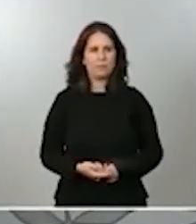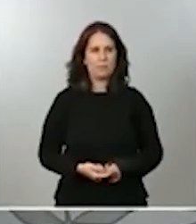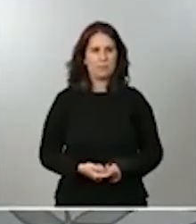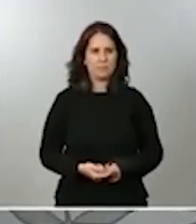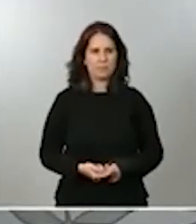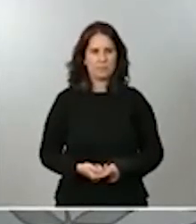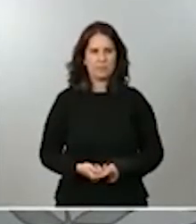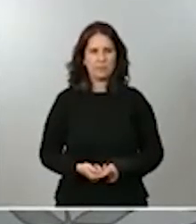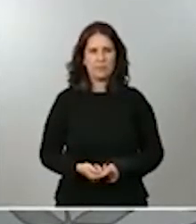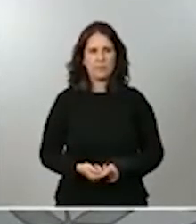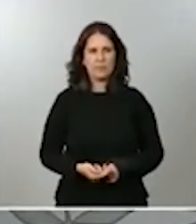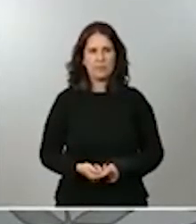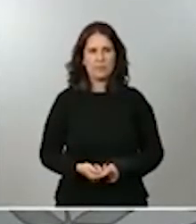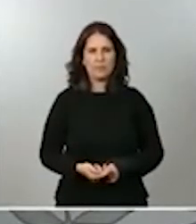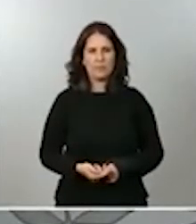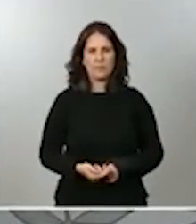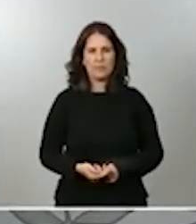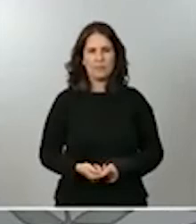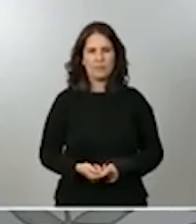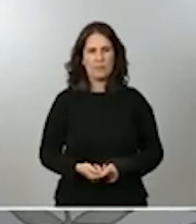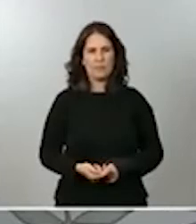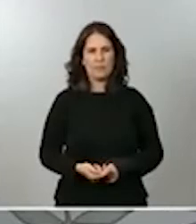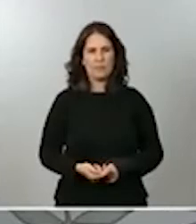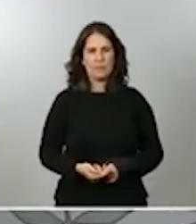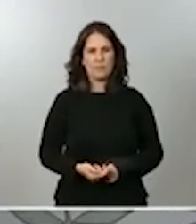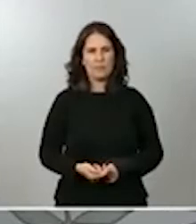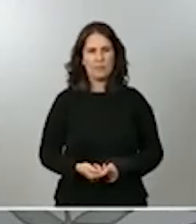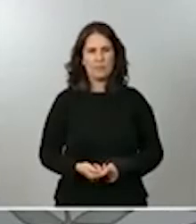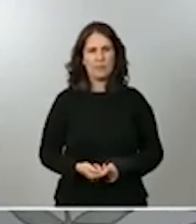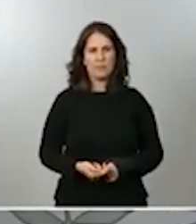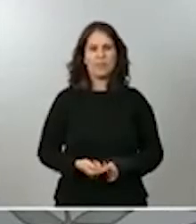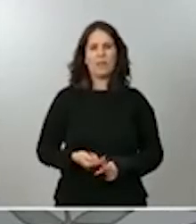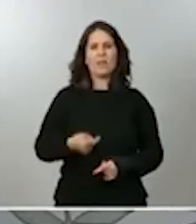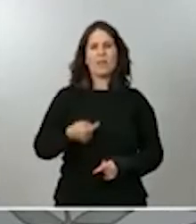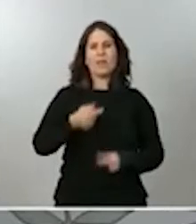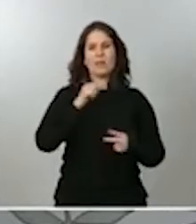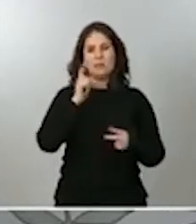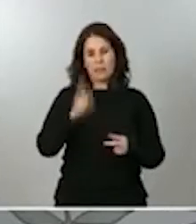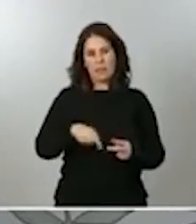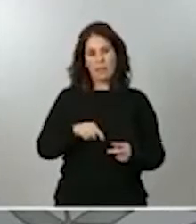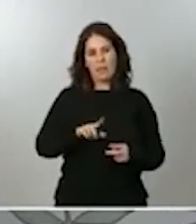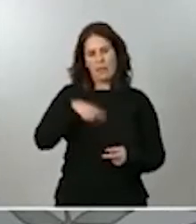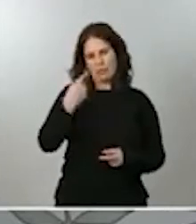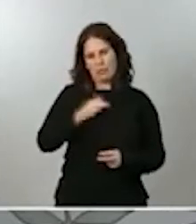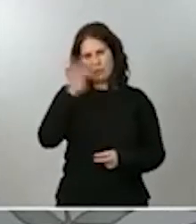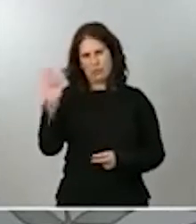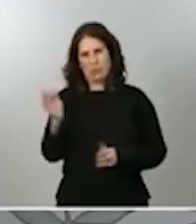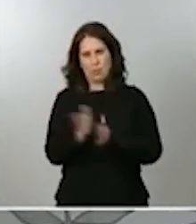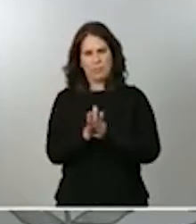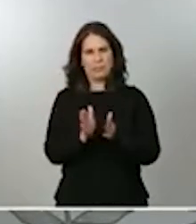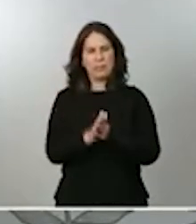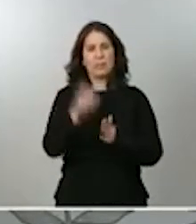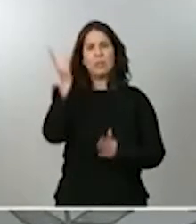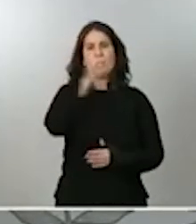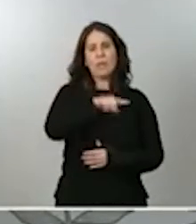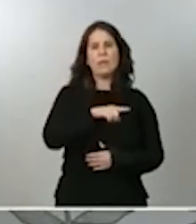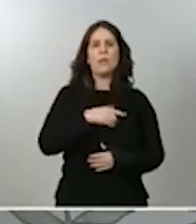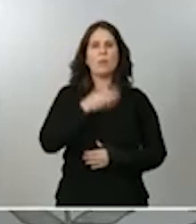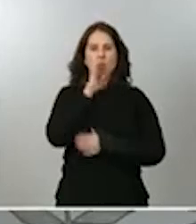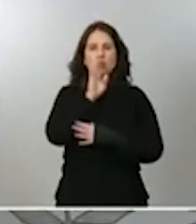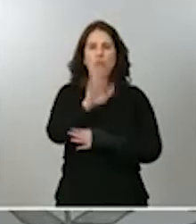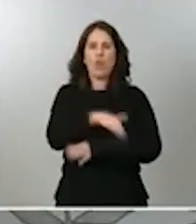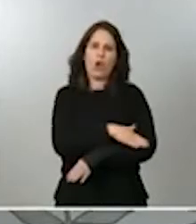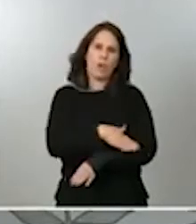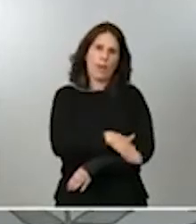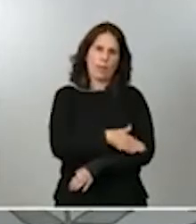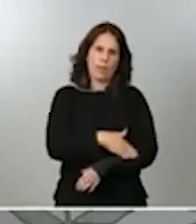palabra a alguna de mis compañeras que le ha preguntado directamente, saben también cuál es la posición de este Gobierno, más allá de las declaraciones